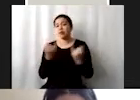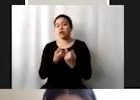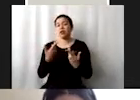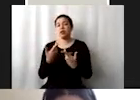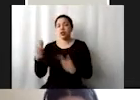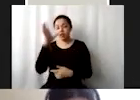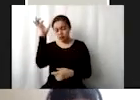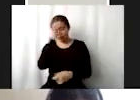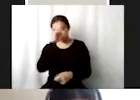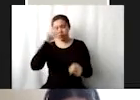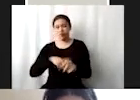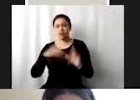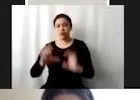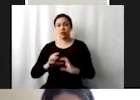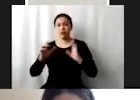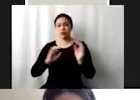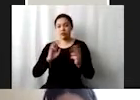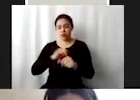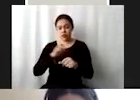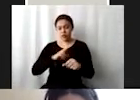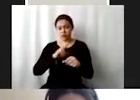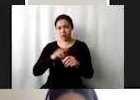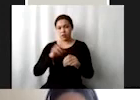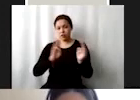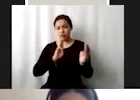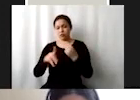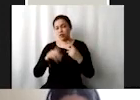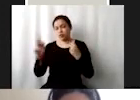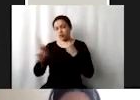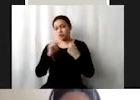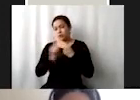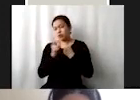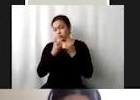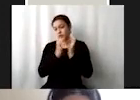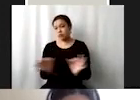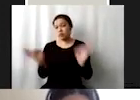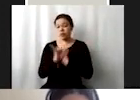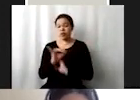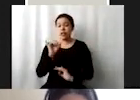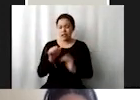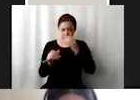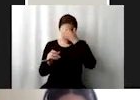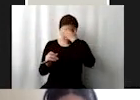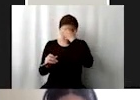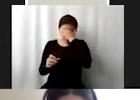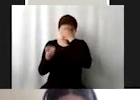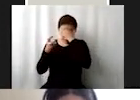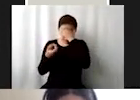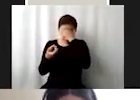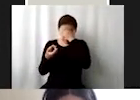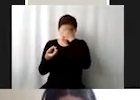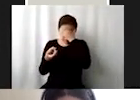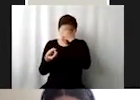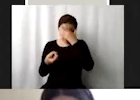cultural y natural del mundo en un país como el nuestro donde eso sí es relevante esto es sin duda algo por lo que deben develar